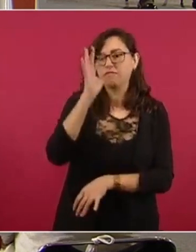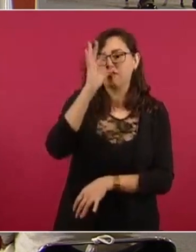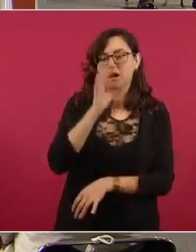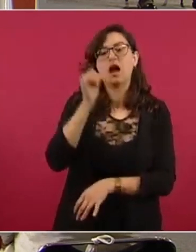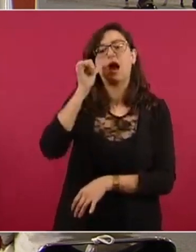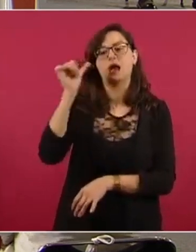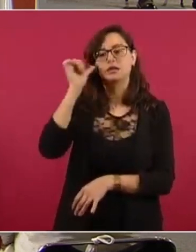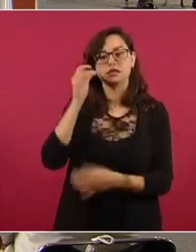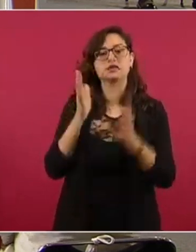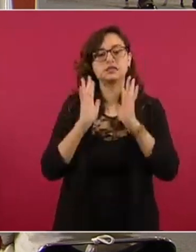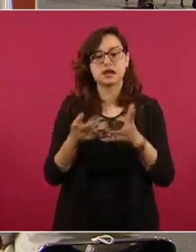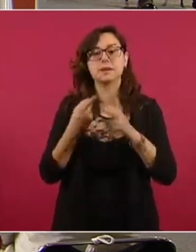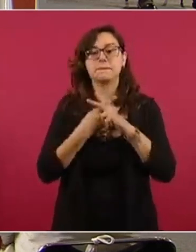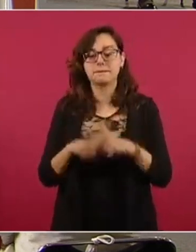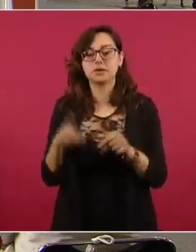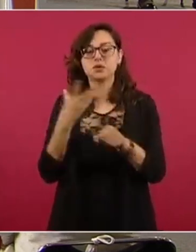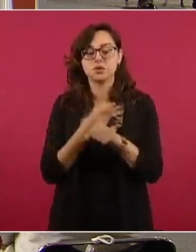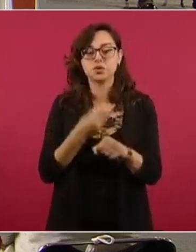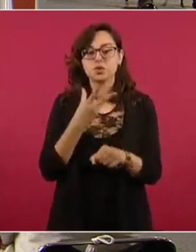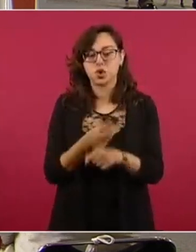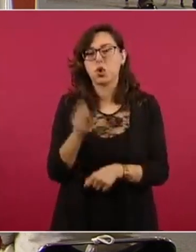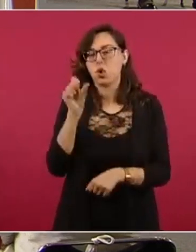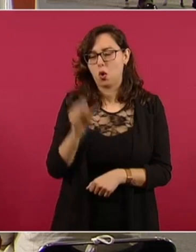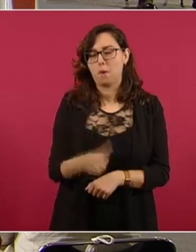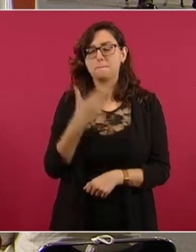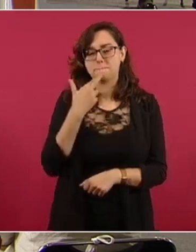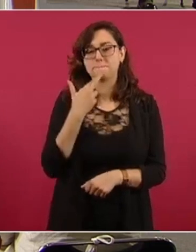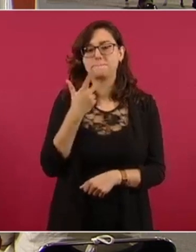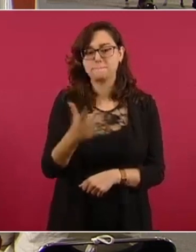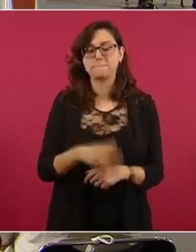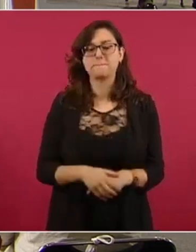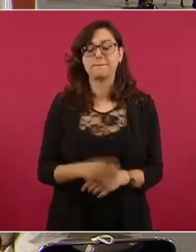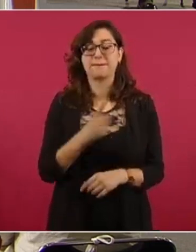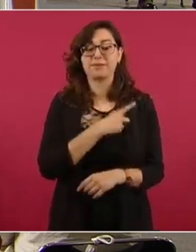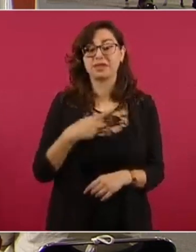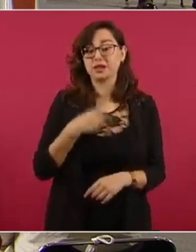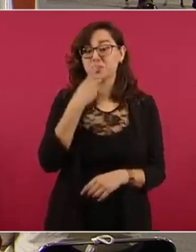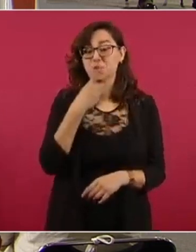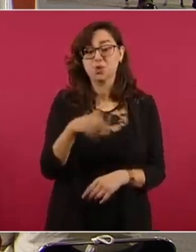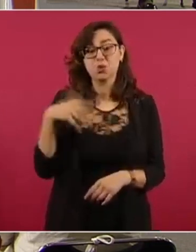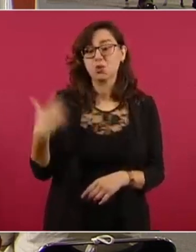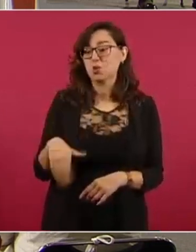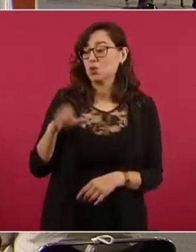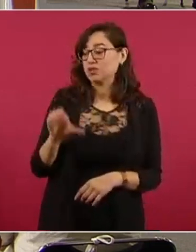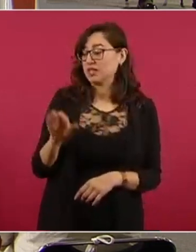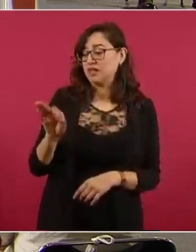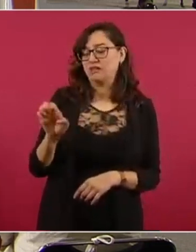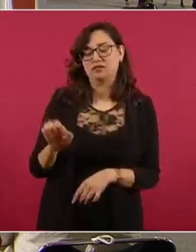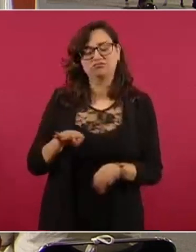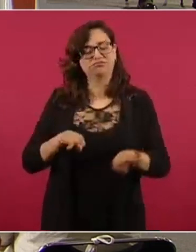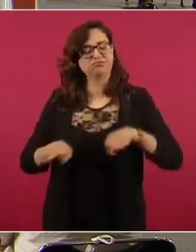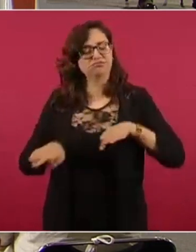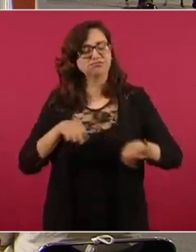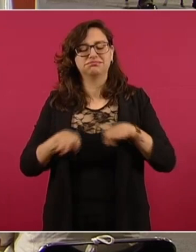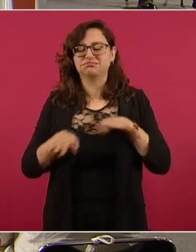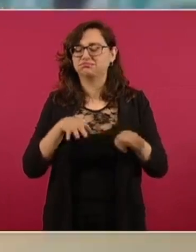muy importante. Aquí yo quiero reconocer y resaltar el trabajo de la CFE, presidente, quien ha estado trabajando al lado